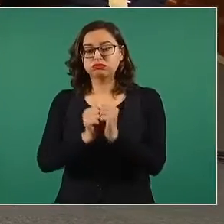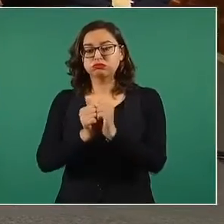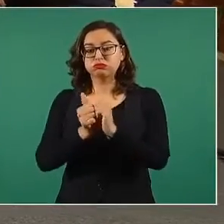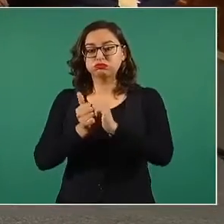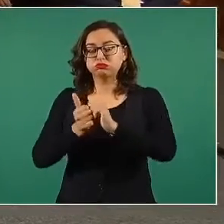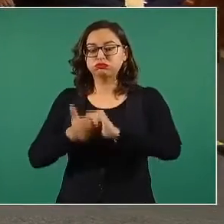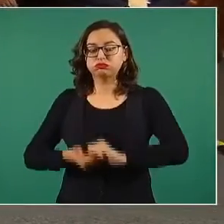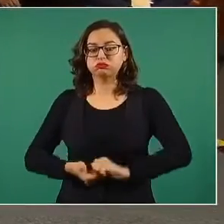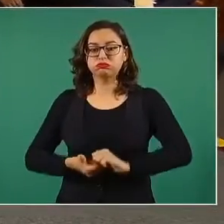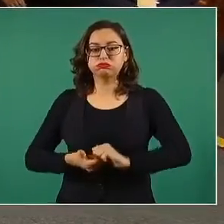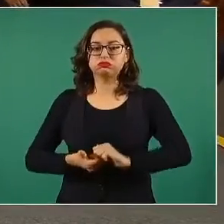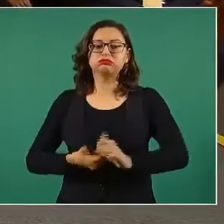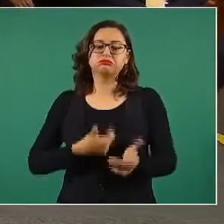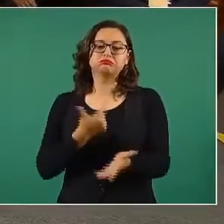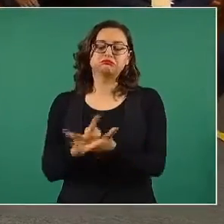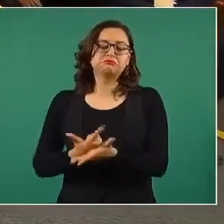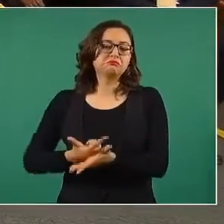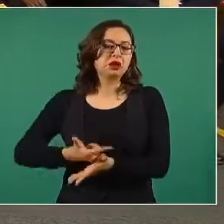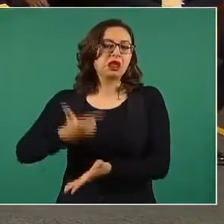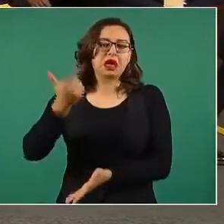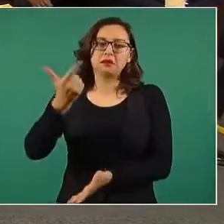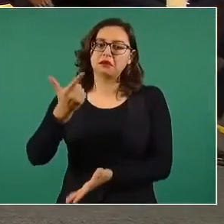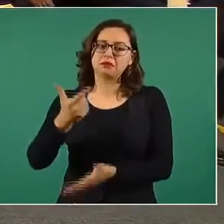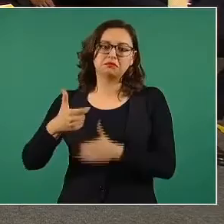graves y de por vida.